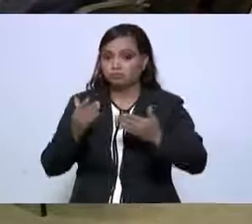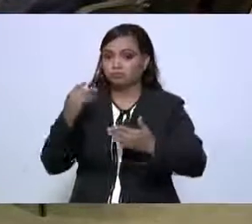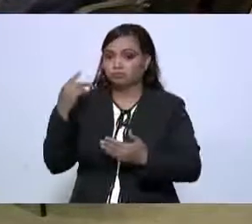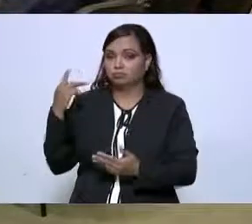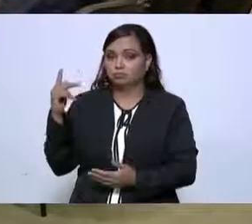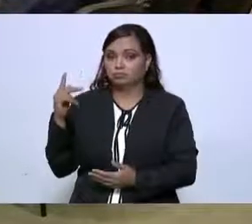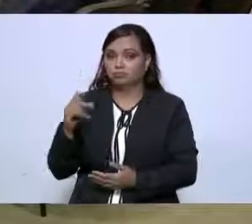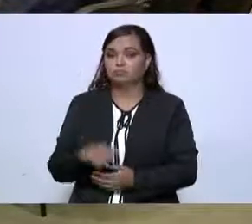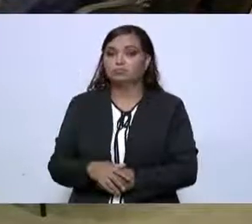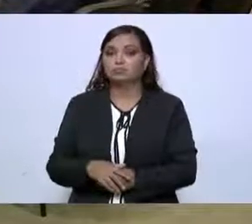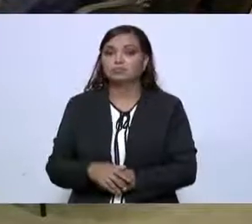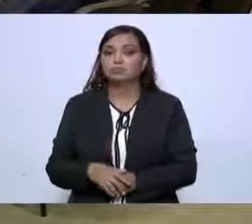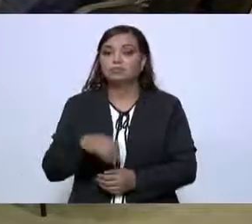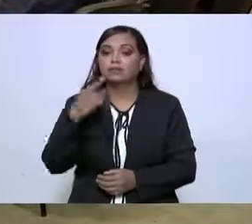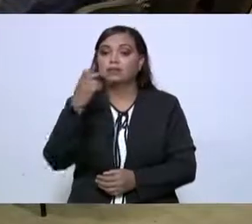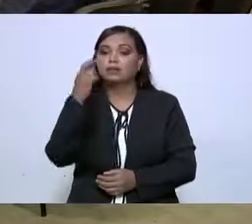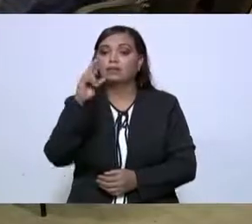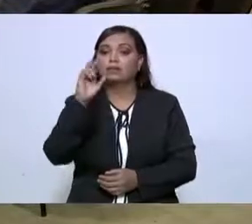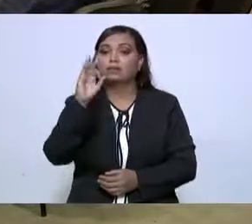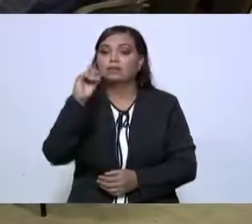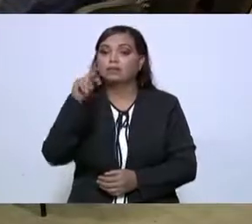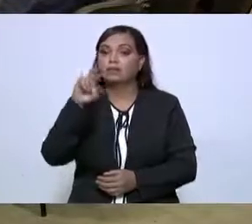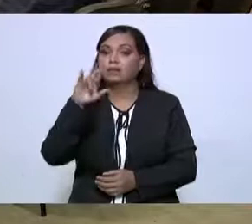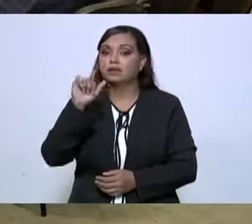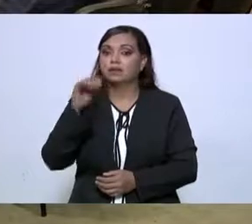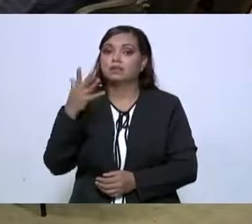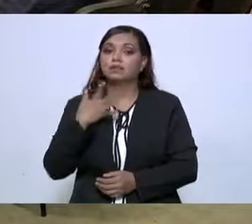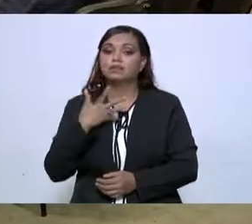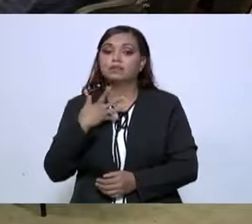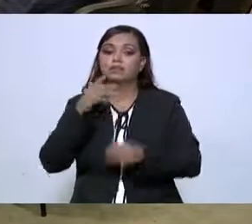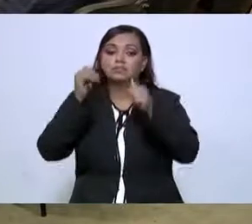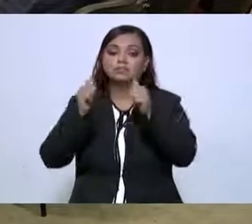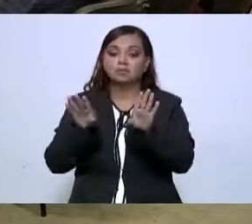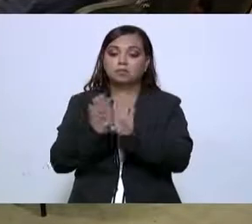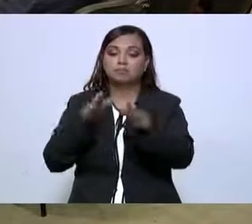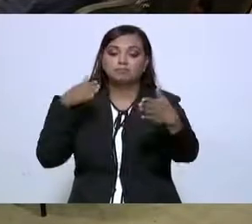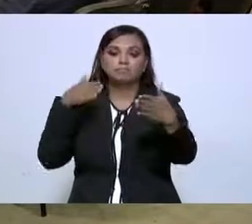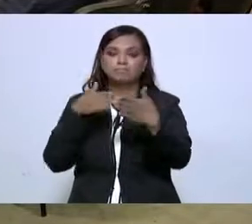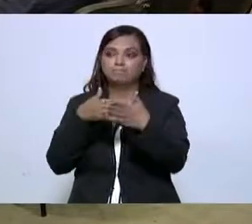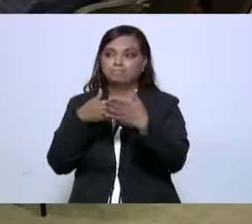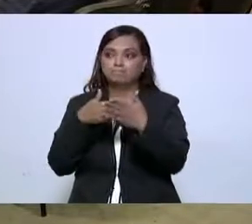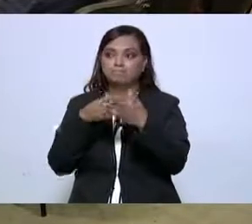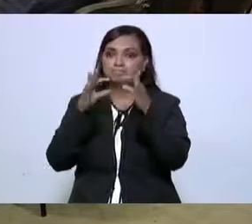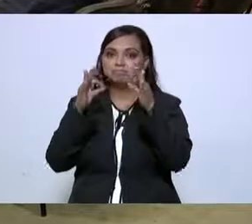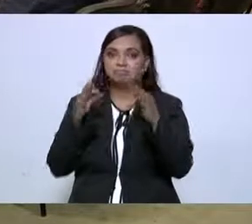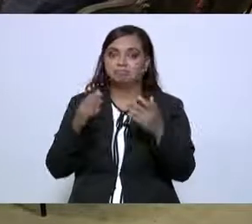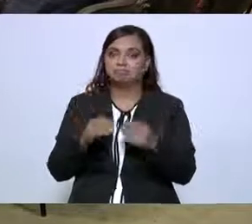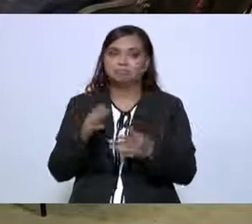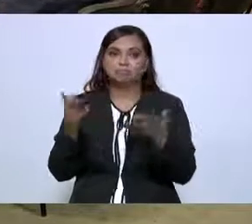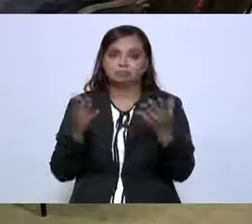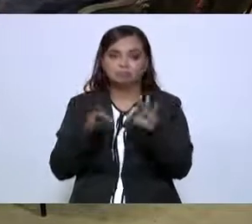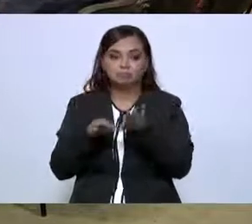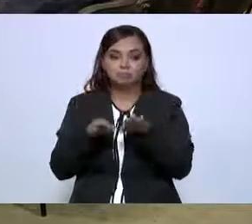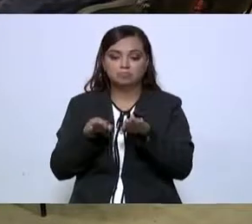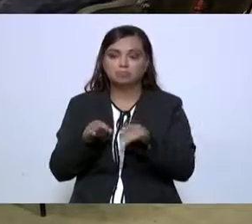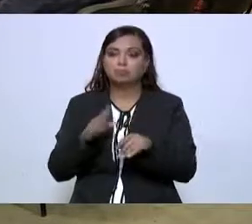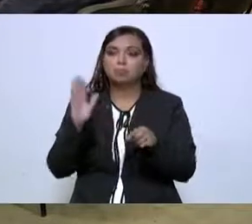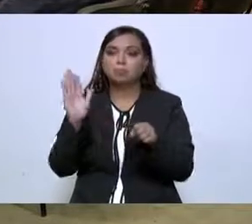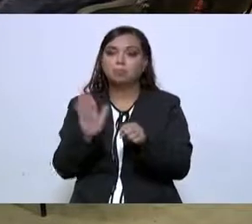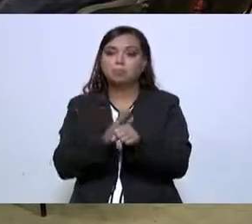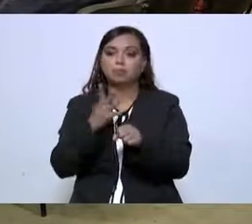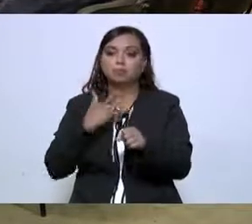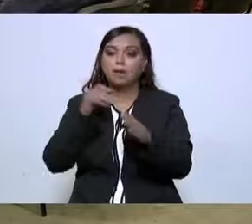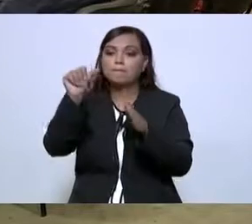esa refinería estaba parada, llevaba